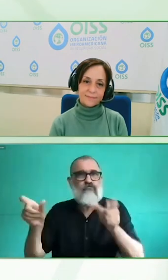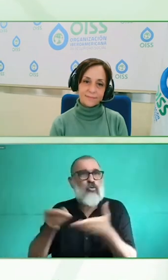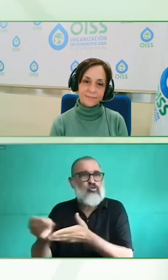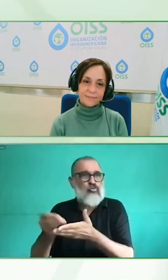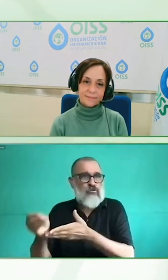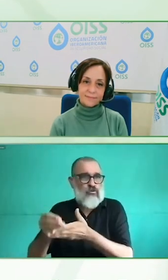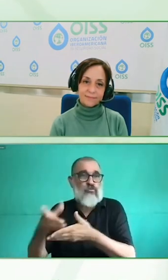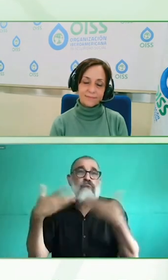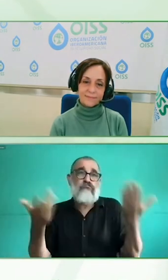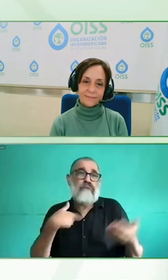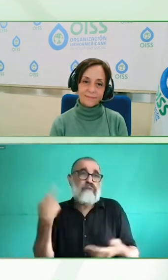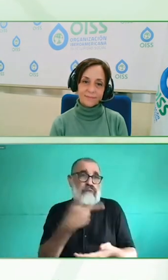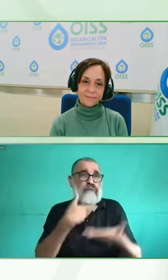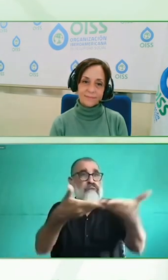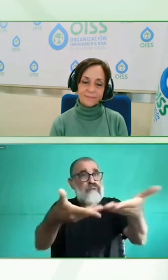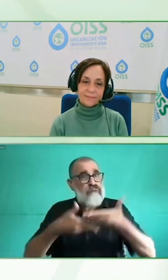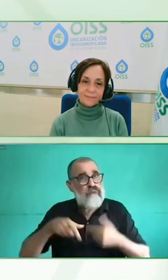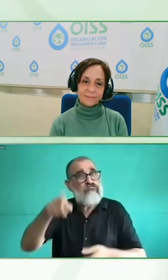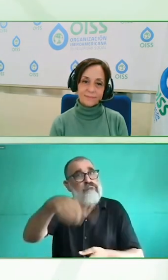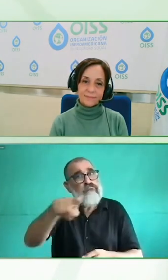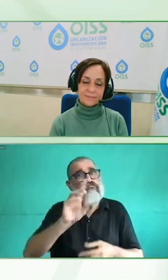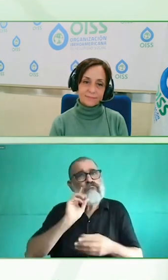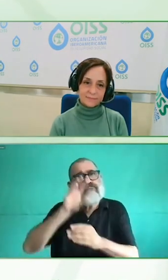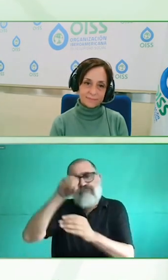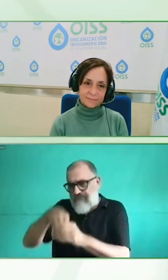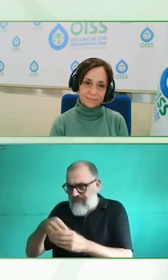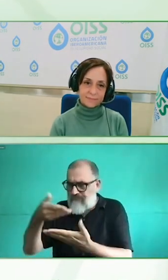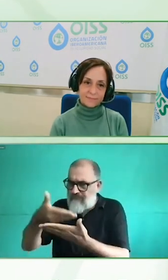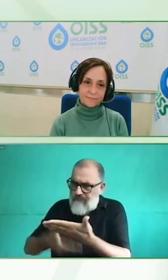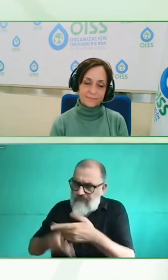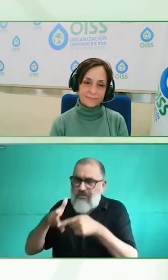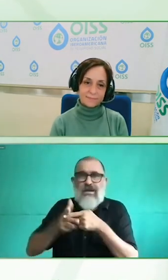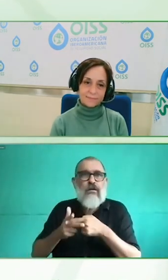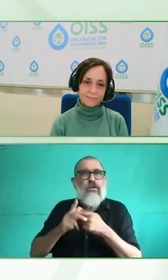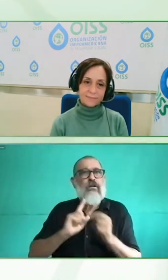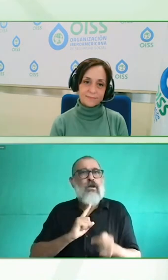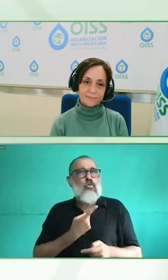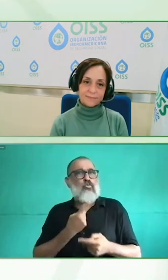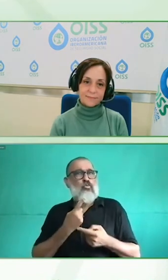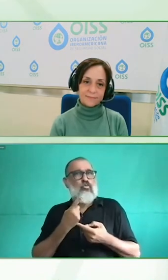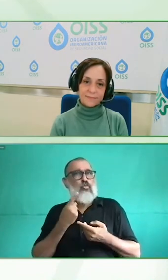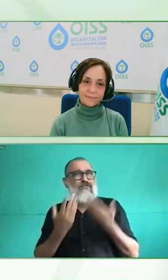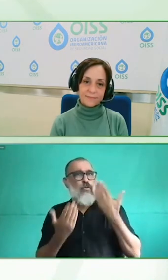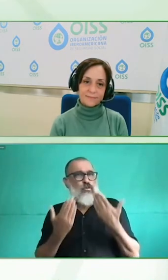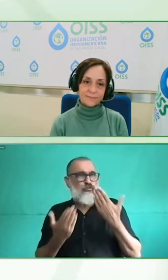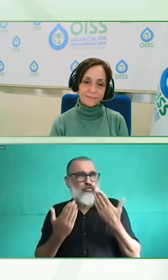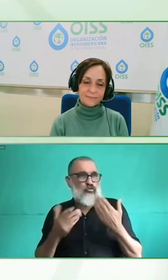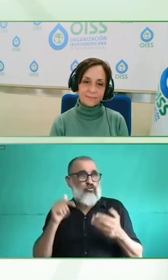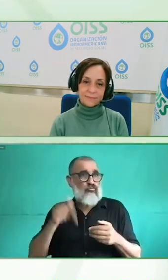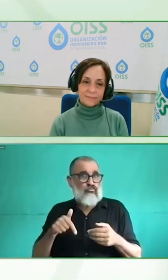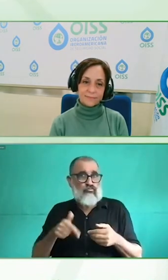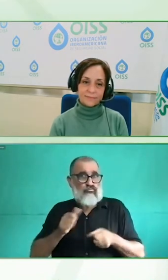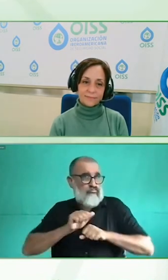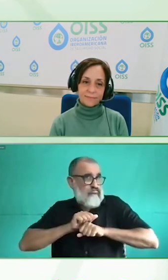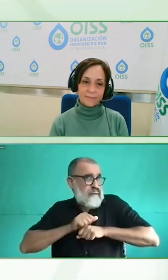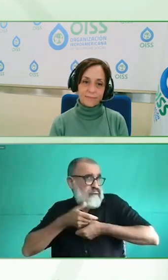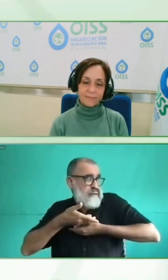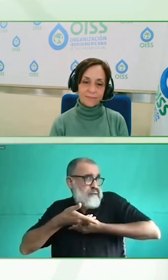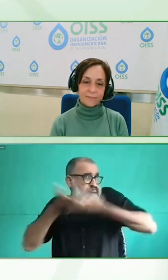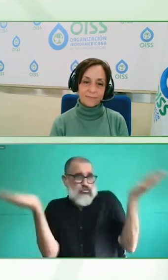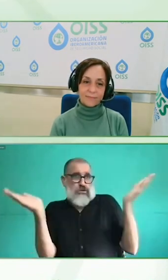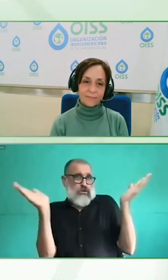públicamente accesible en la página web de la red mundial de empresas y discapacidad y justamente